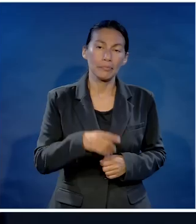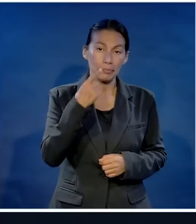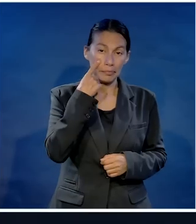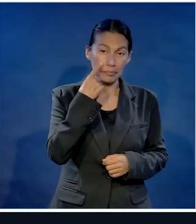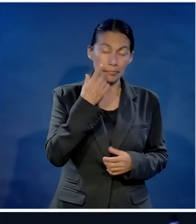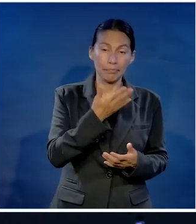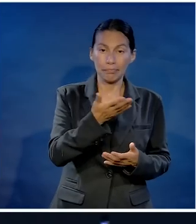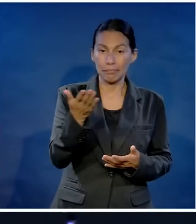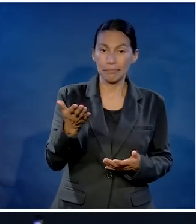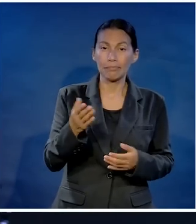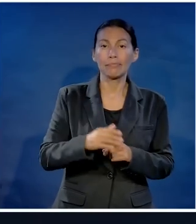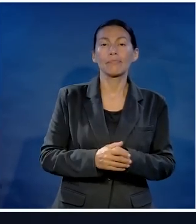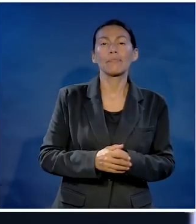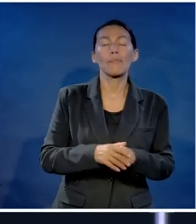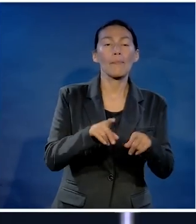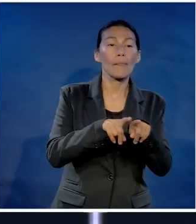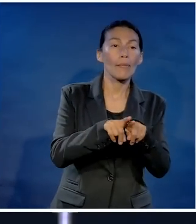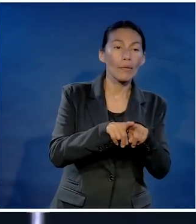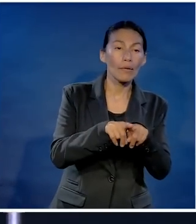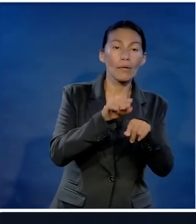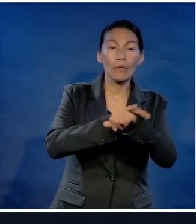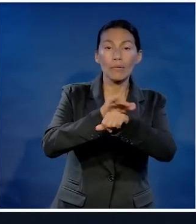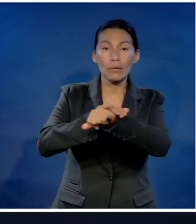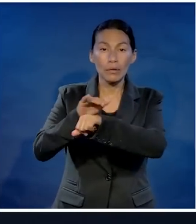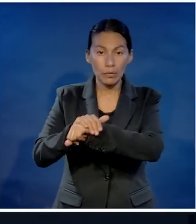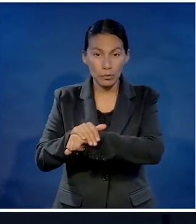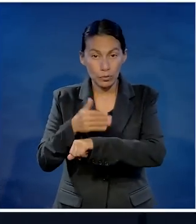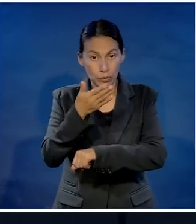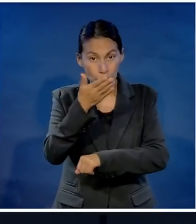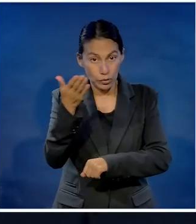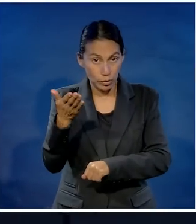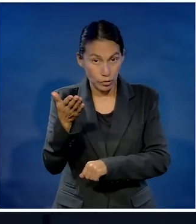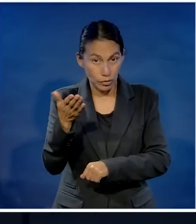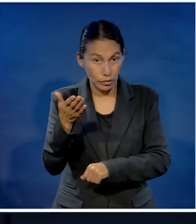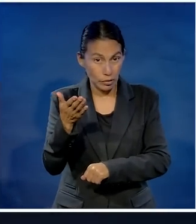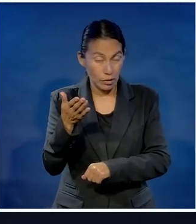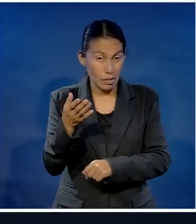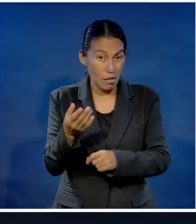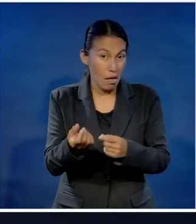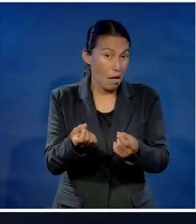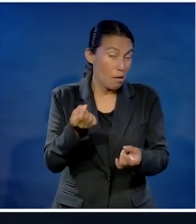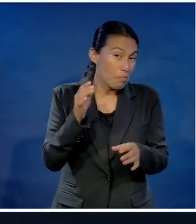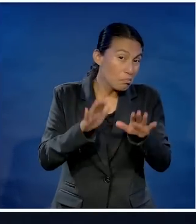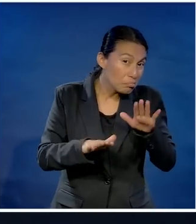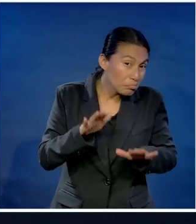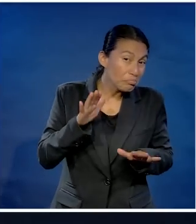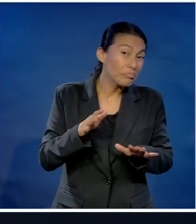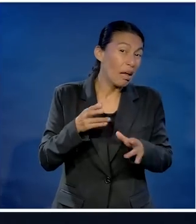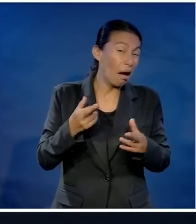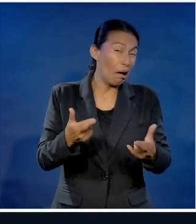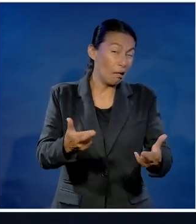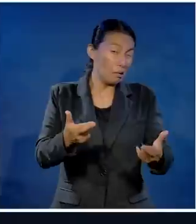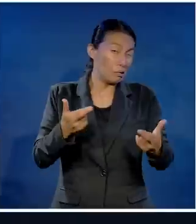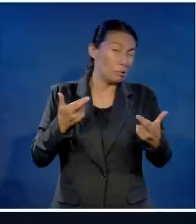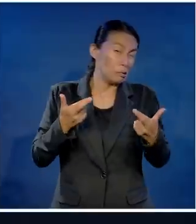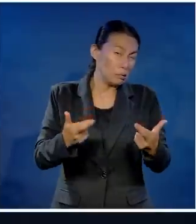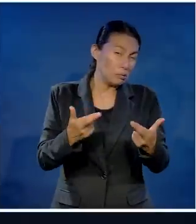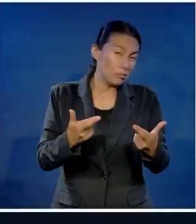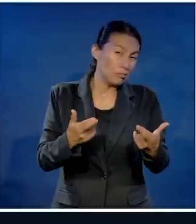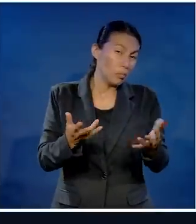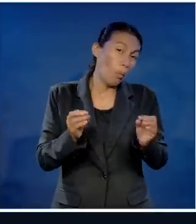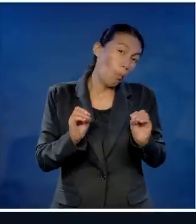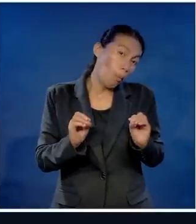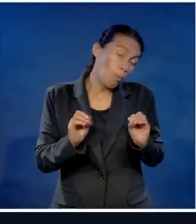Y esto implica, muchachos, hermanos y amigos, que no importa el dinero que usted tenga,